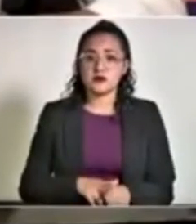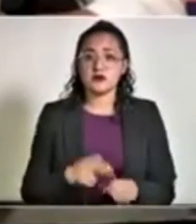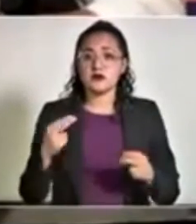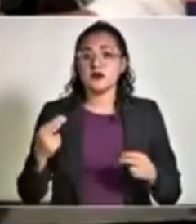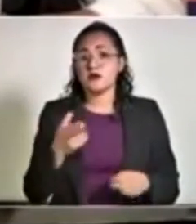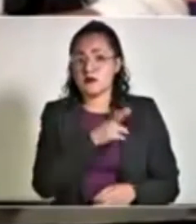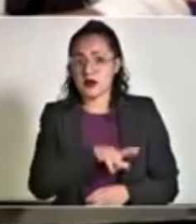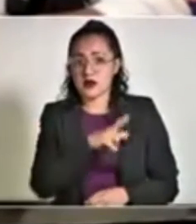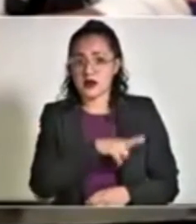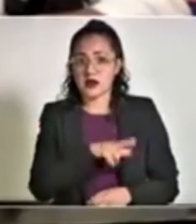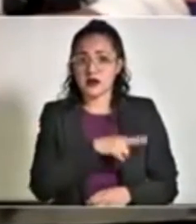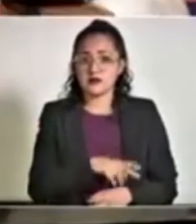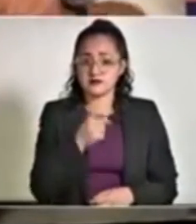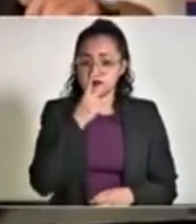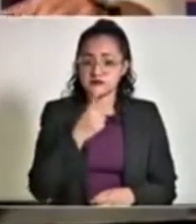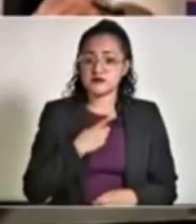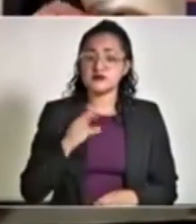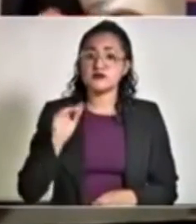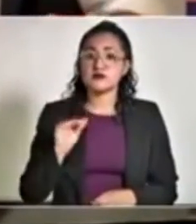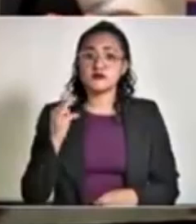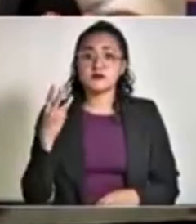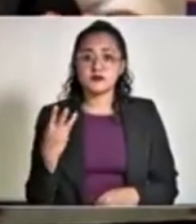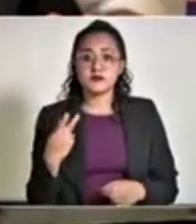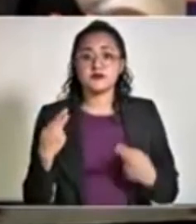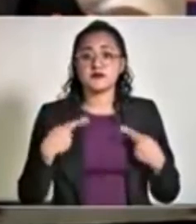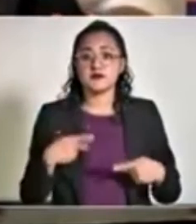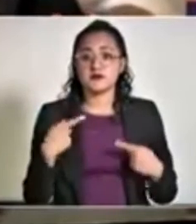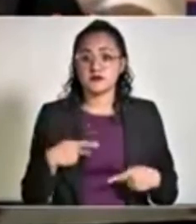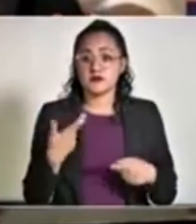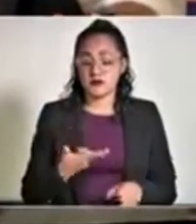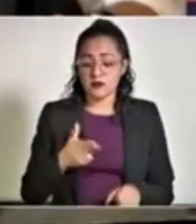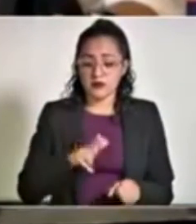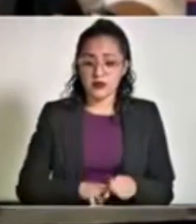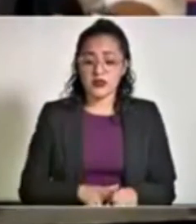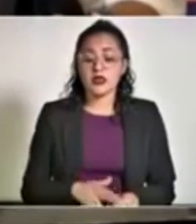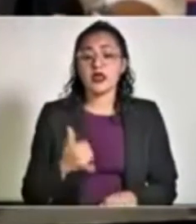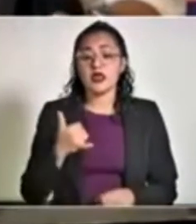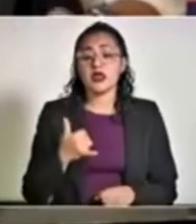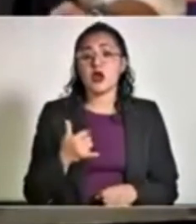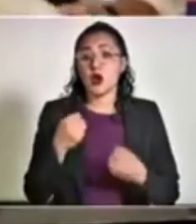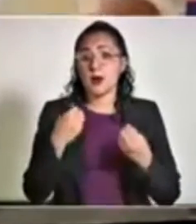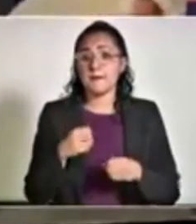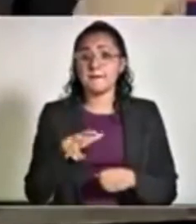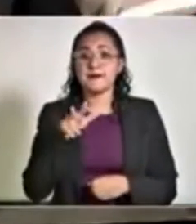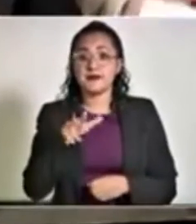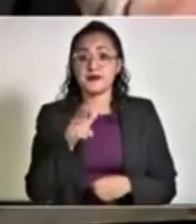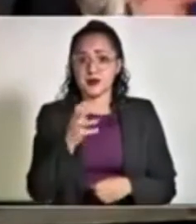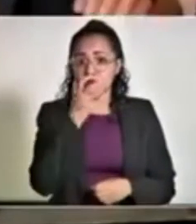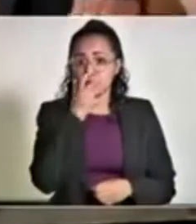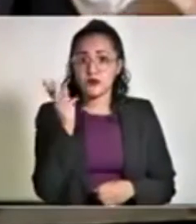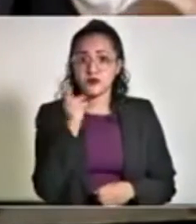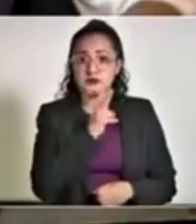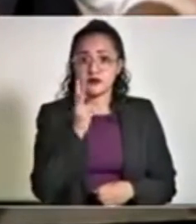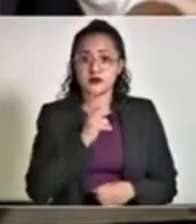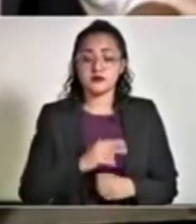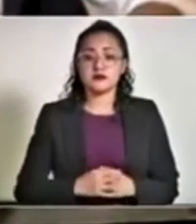privados nos reportan 93 pacientes hospitalizados y ocupando 18 ventiladores.